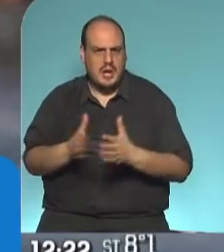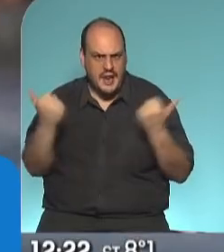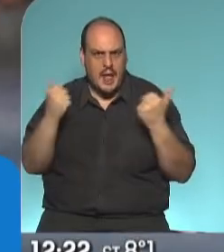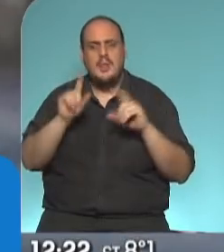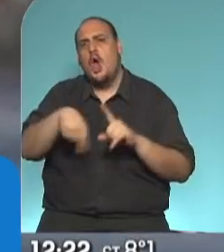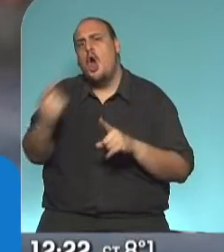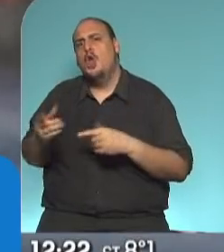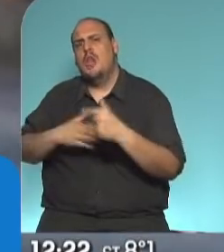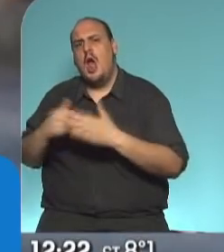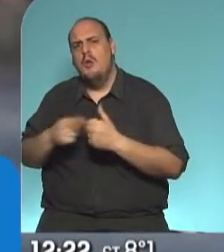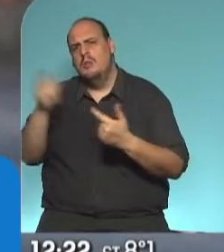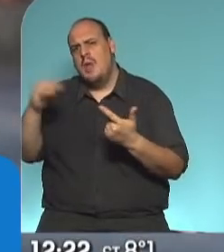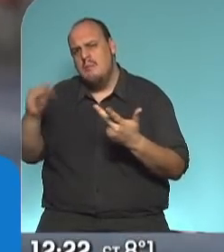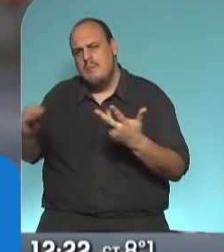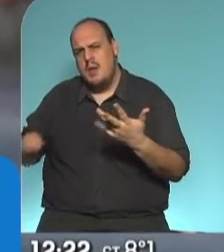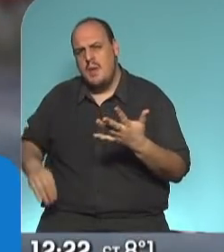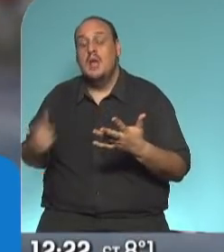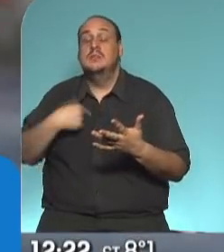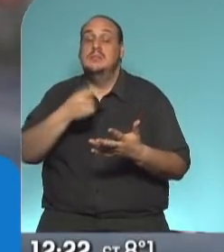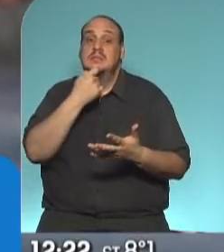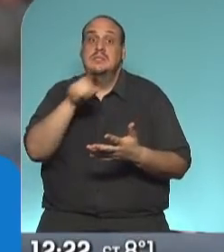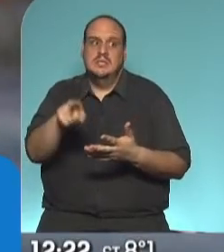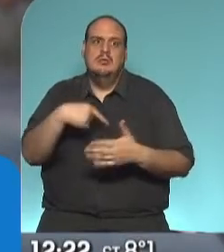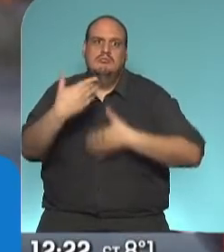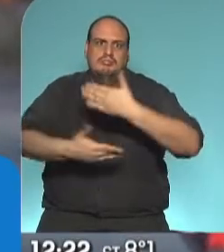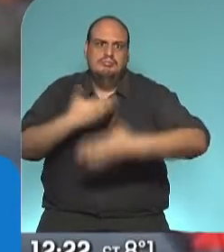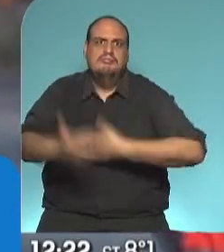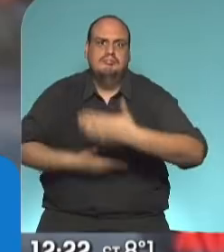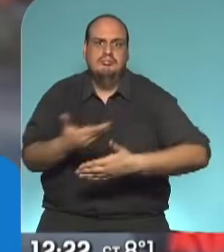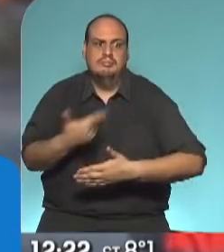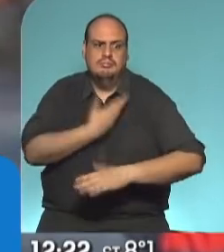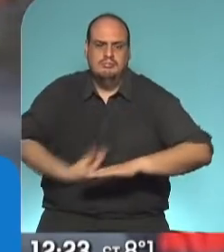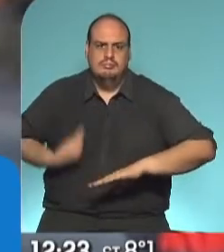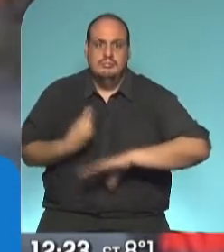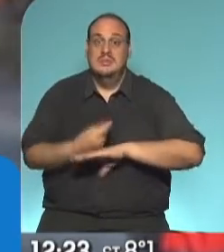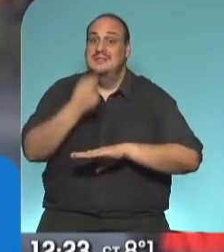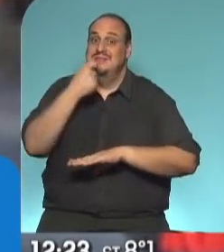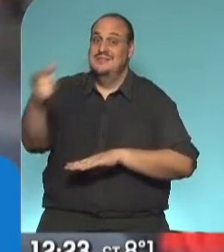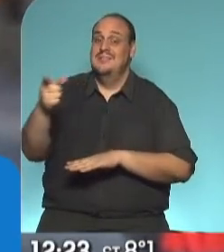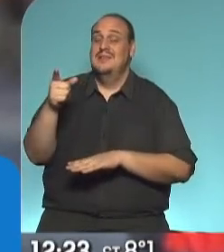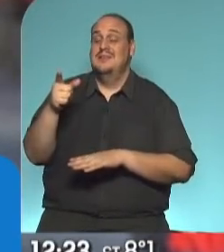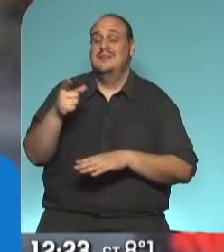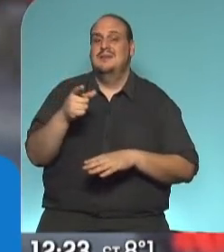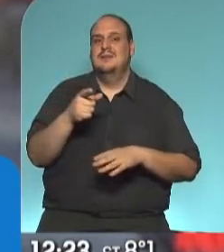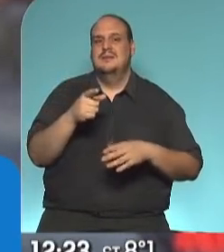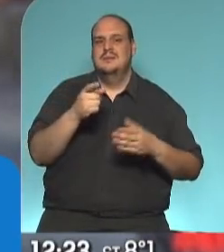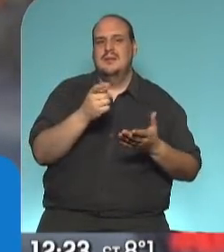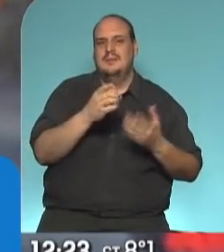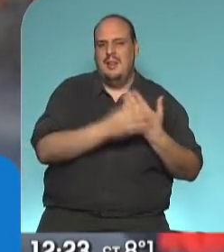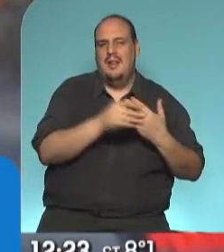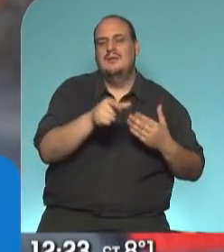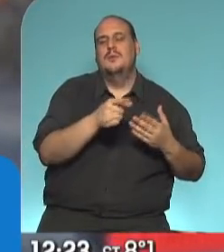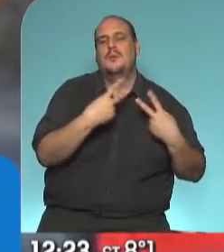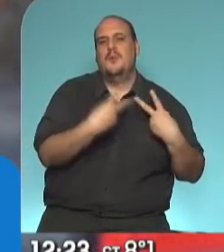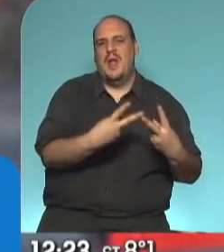complementarias que vamos a ser capaces de ejecutar en nuestra gestión con el apoyo y el respaldo de Vialidad Nacional y otras obras